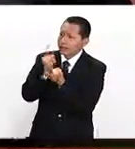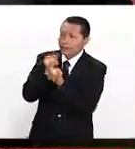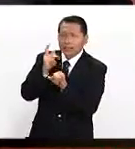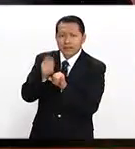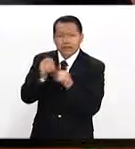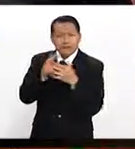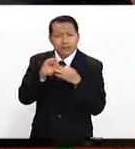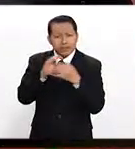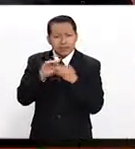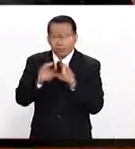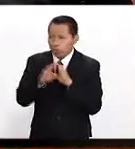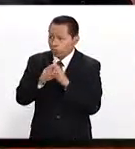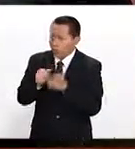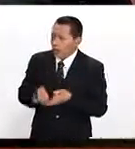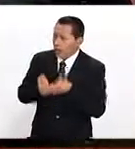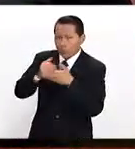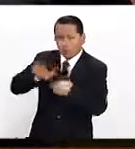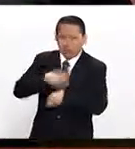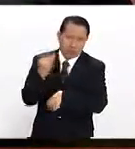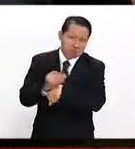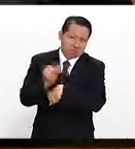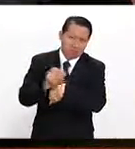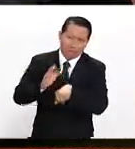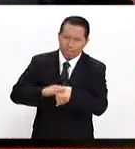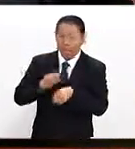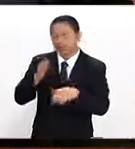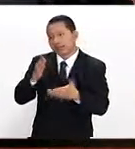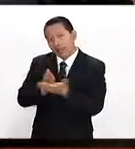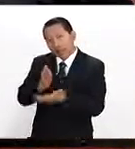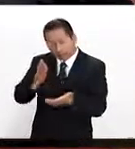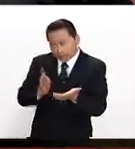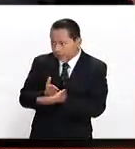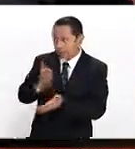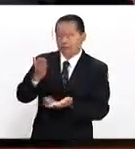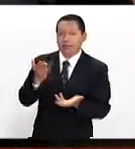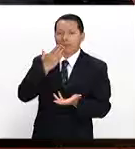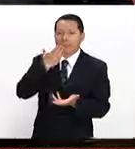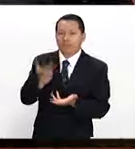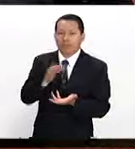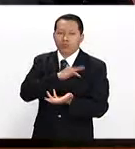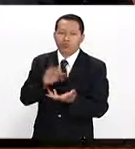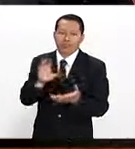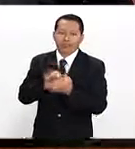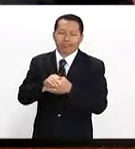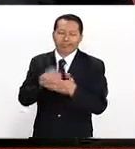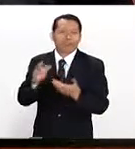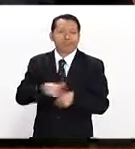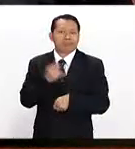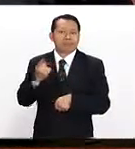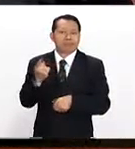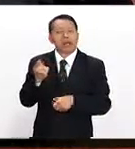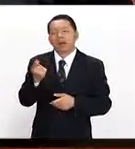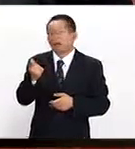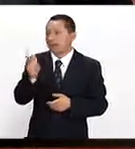es una herramienta hoy en día mucho más accesible, se puede acomodar a las propias